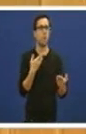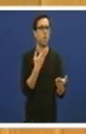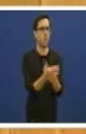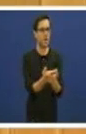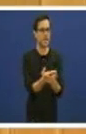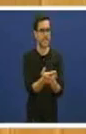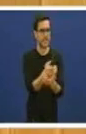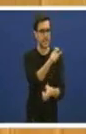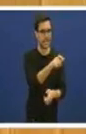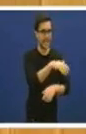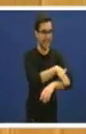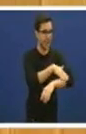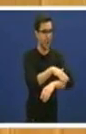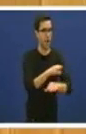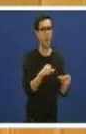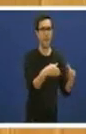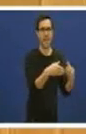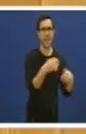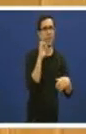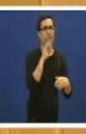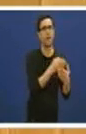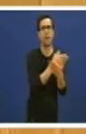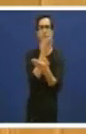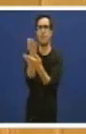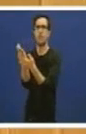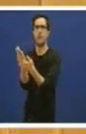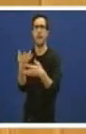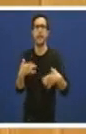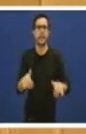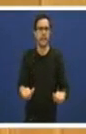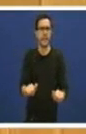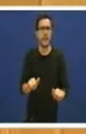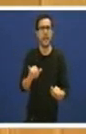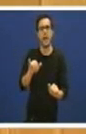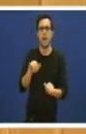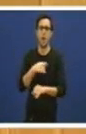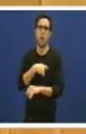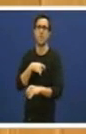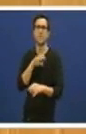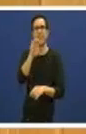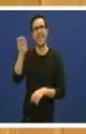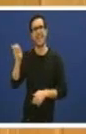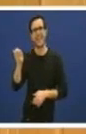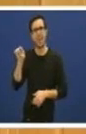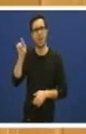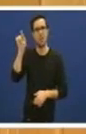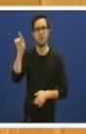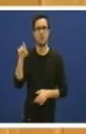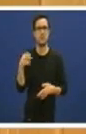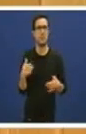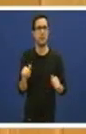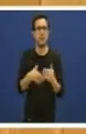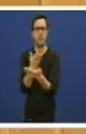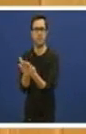goberno galego na comisión das rexións. Unha comisión importante a hora de elaborar políticas